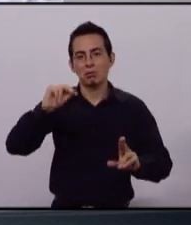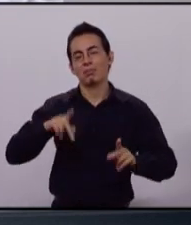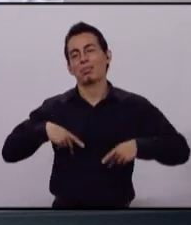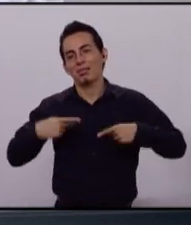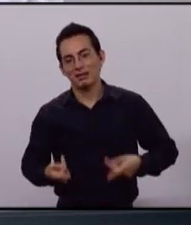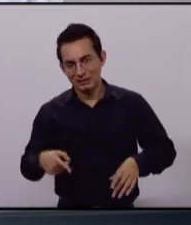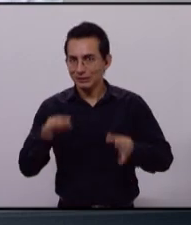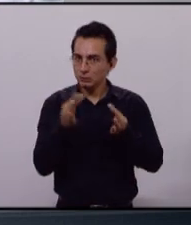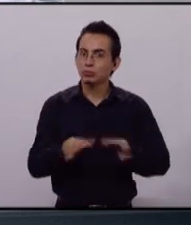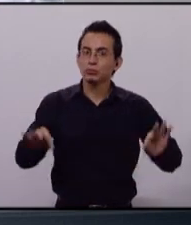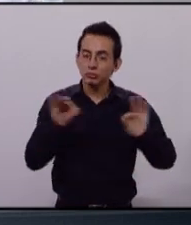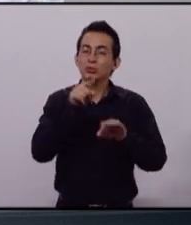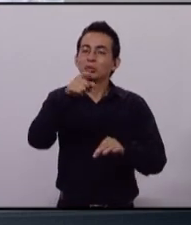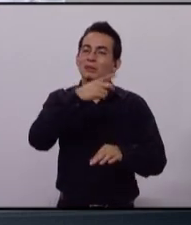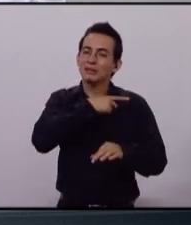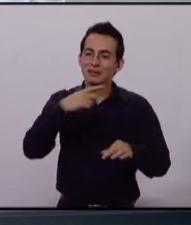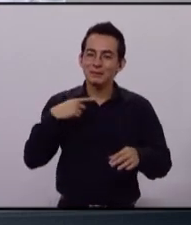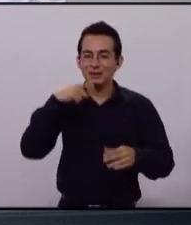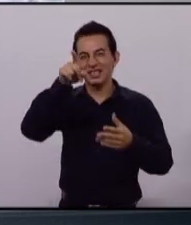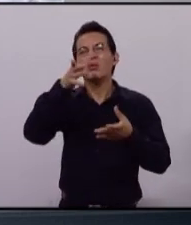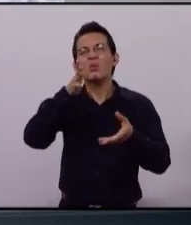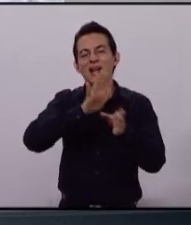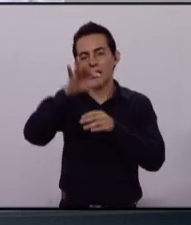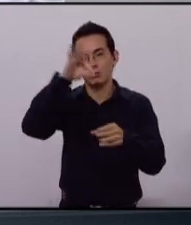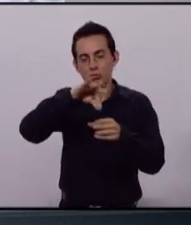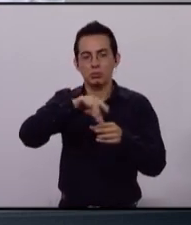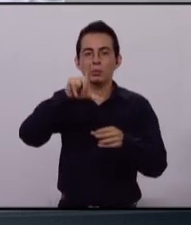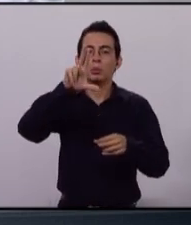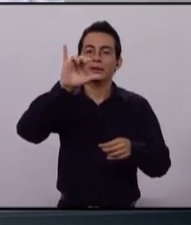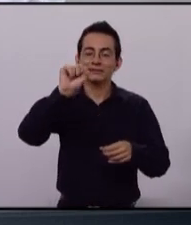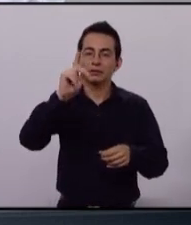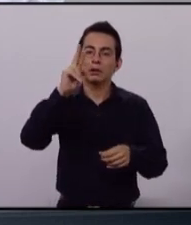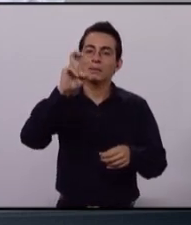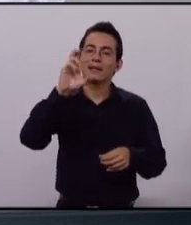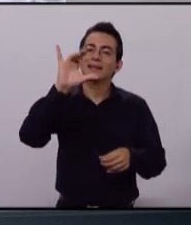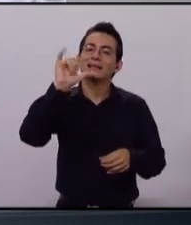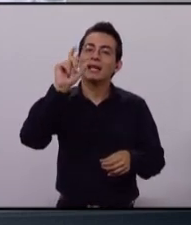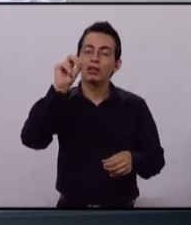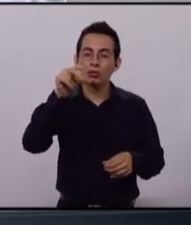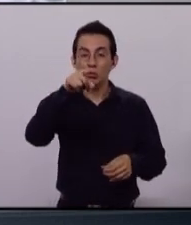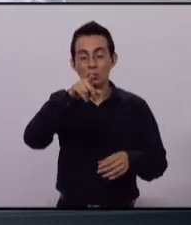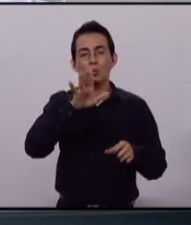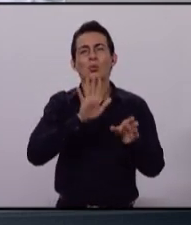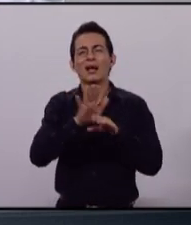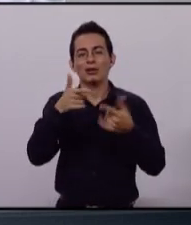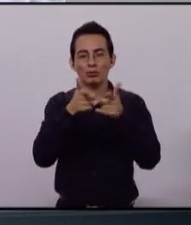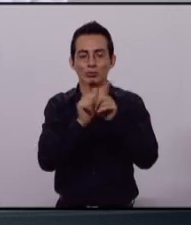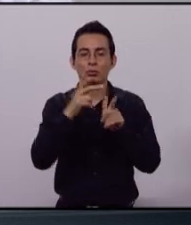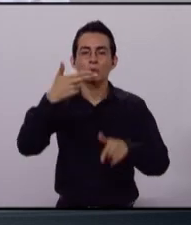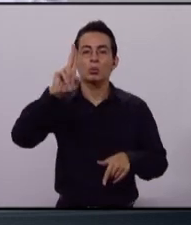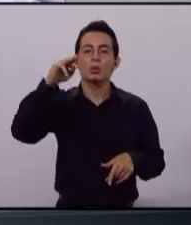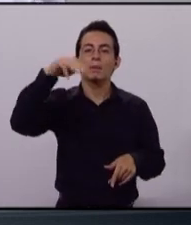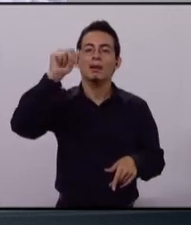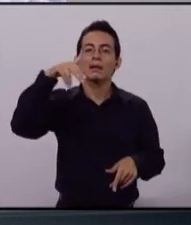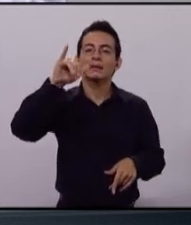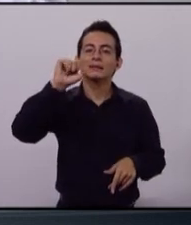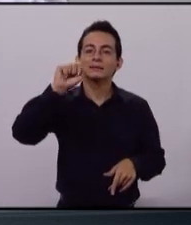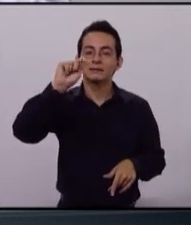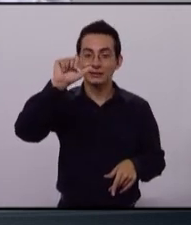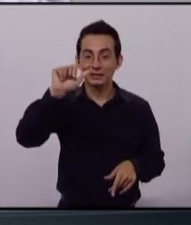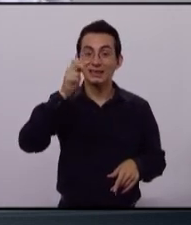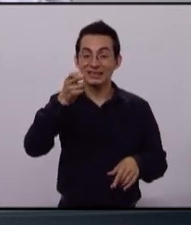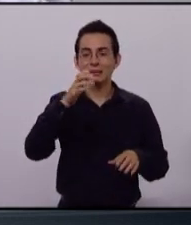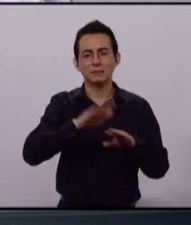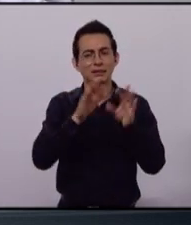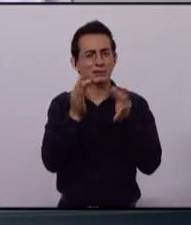a sus problemas. Vota por Luis Preciado para presidente municipal. Vota por el Partido Humanista. Vota porque son